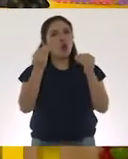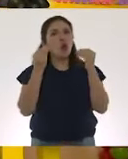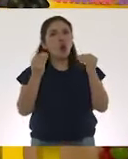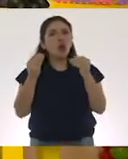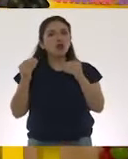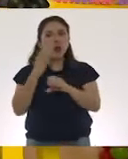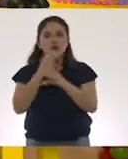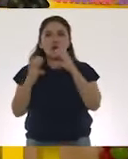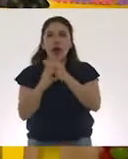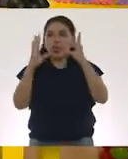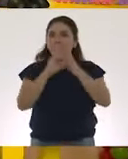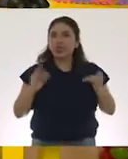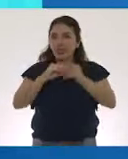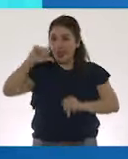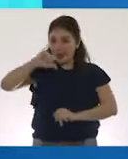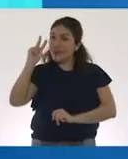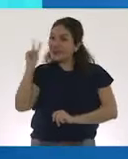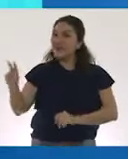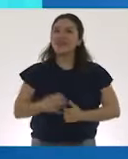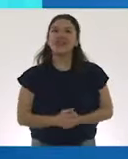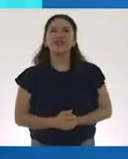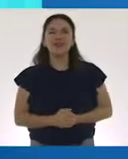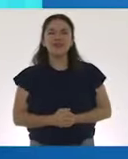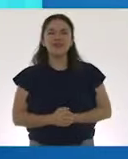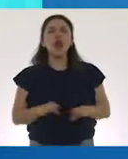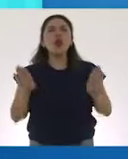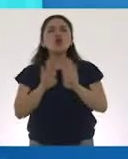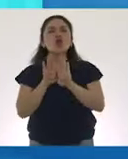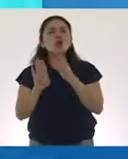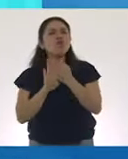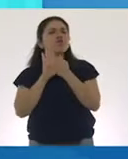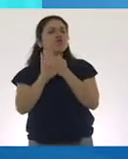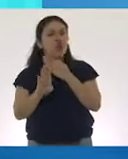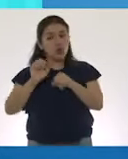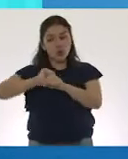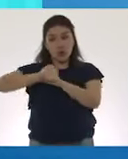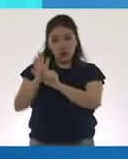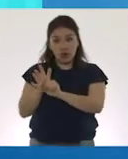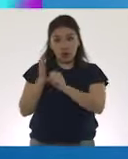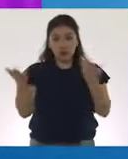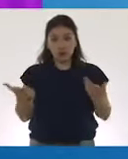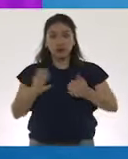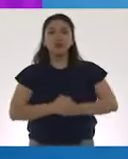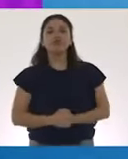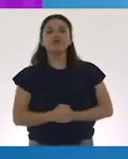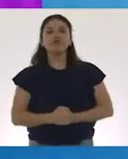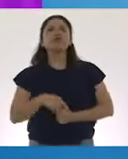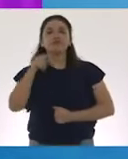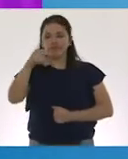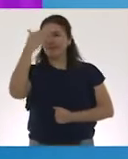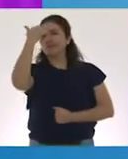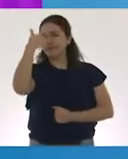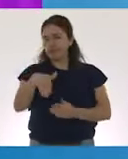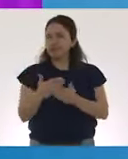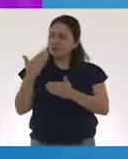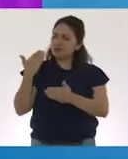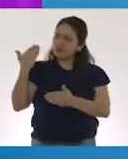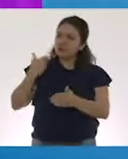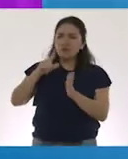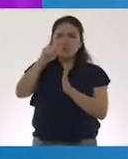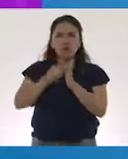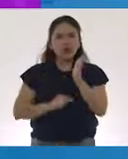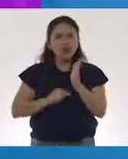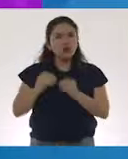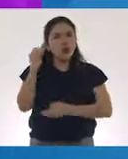cosas que aprendimos. Medidas de prevención contra el coronavirus. Como sabes, desde hace unos meses,